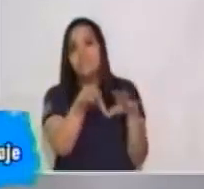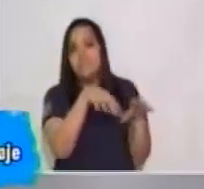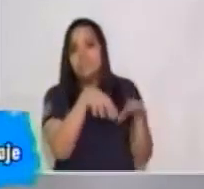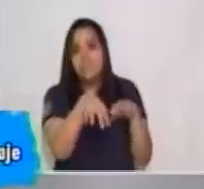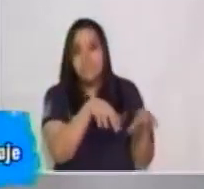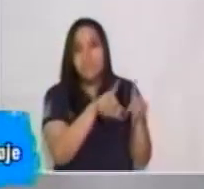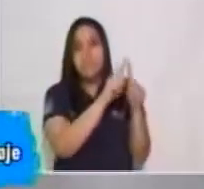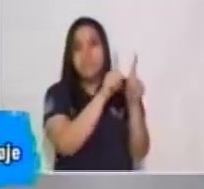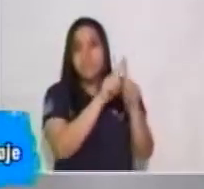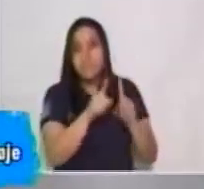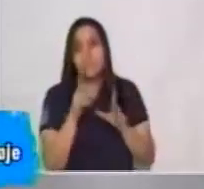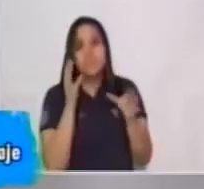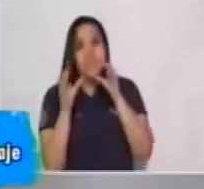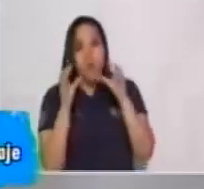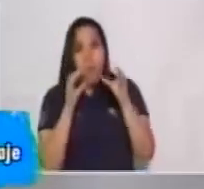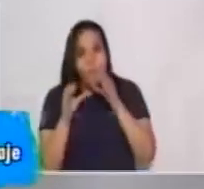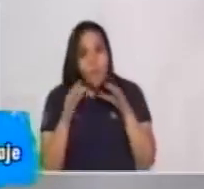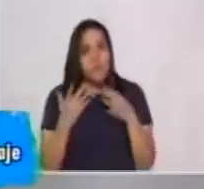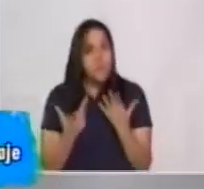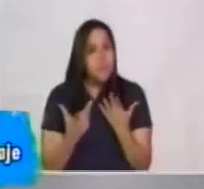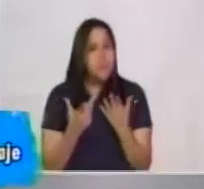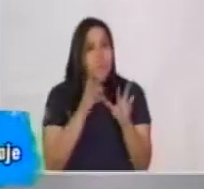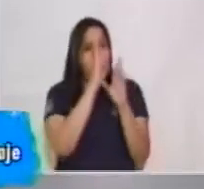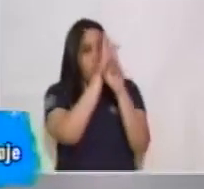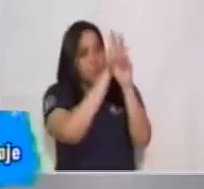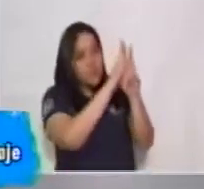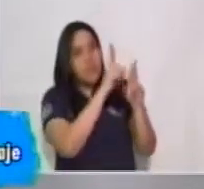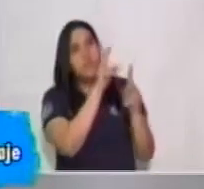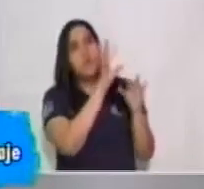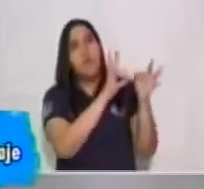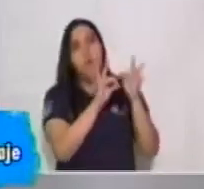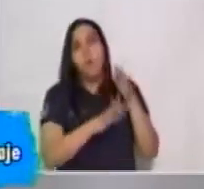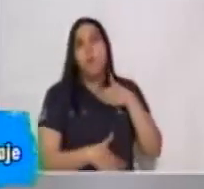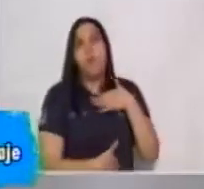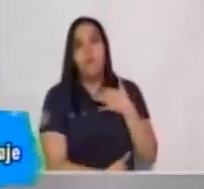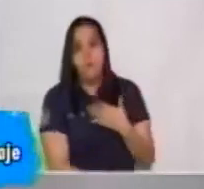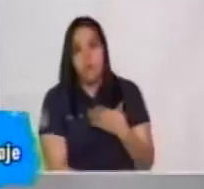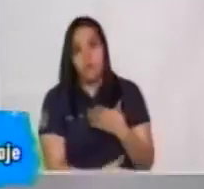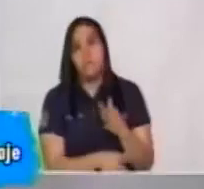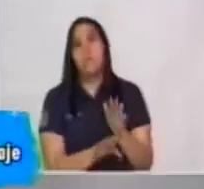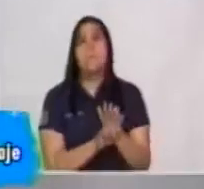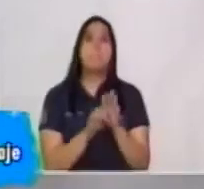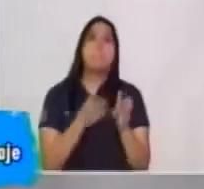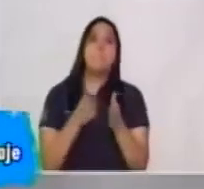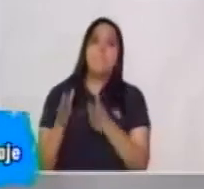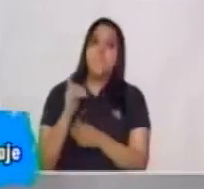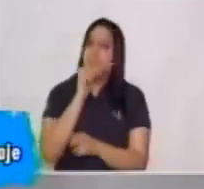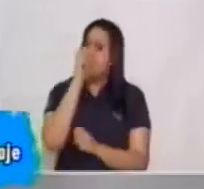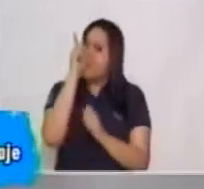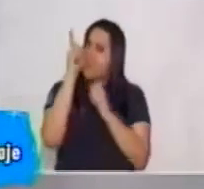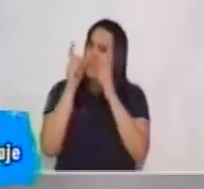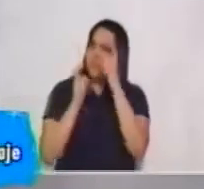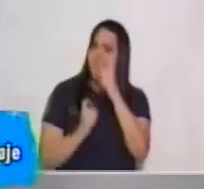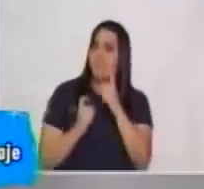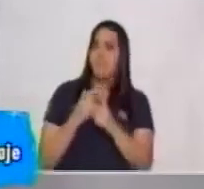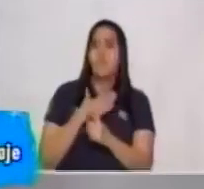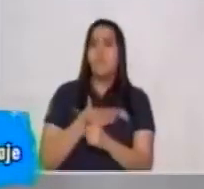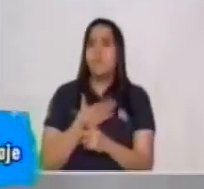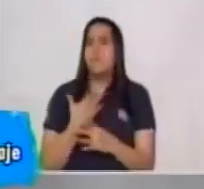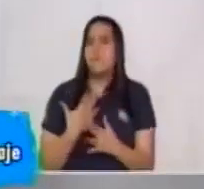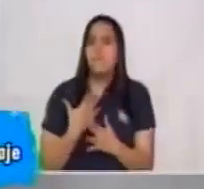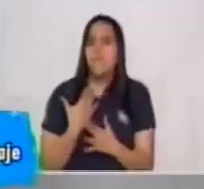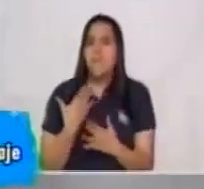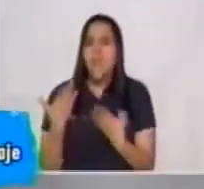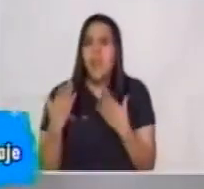dinámica, algo más activo, al proceso de comunicación. Y alguna vez te has preguntado tú también, ¿para qué nos sirve el lenguaje?